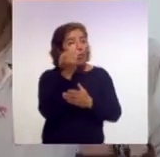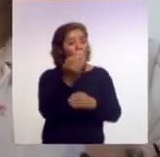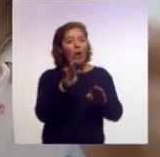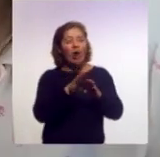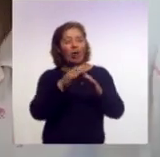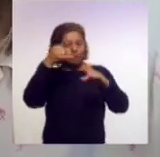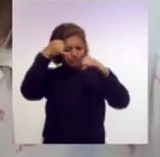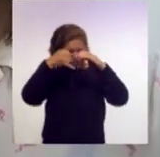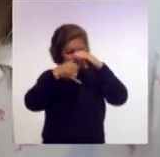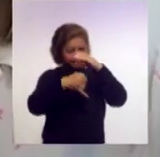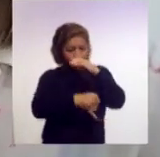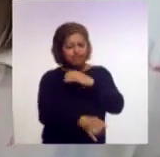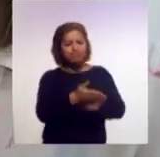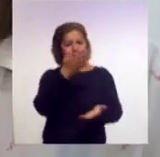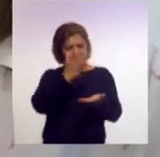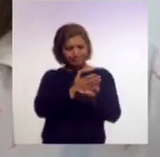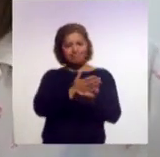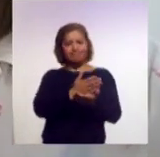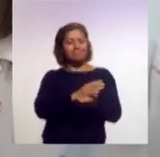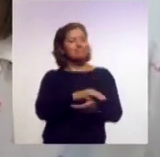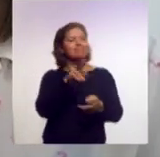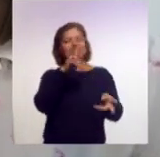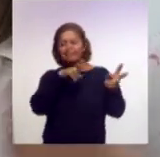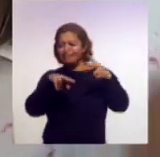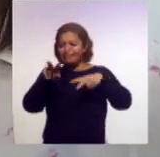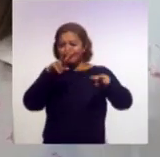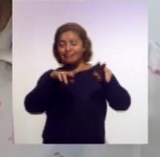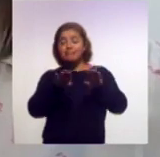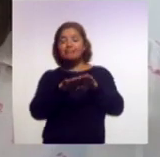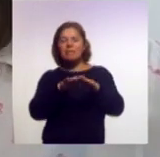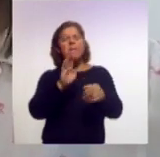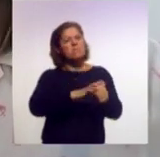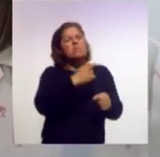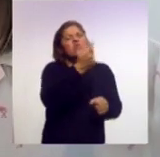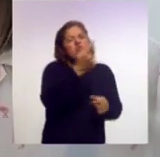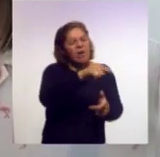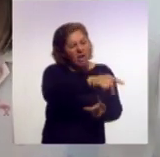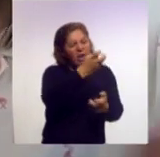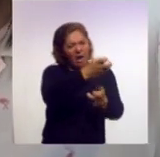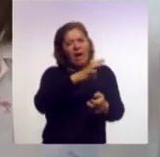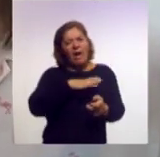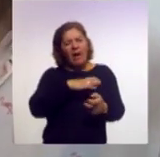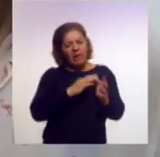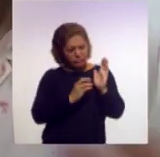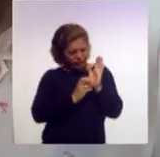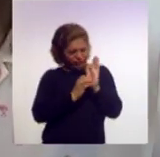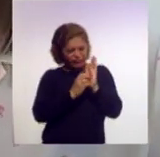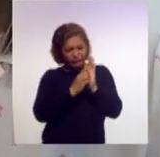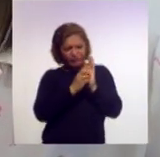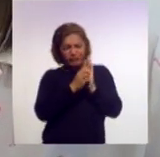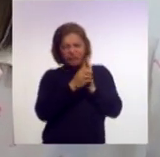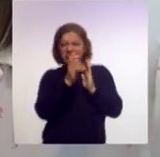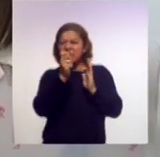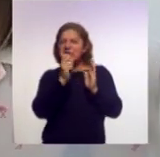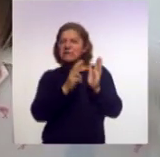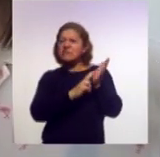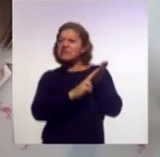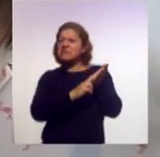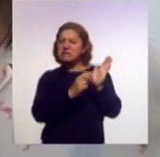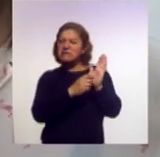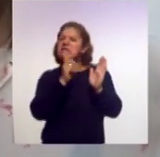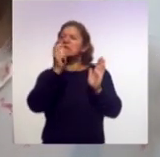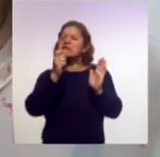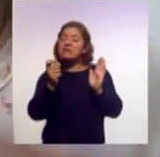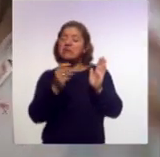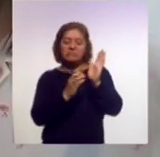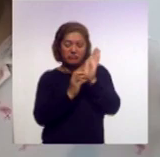en la obra de detenerte de observarla de ver por qué nace el musgo en ella el musgo que es pues es ese colchón en